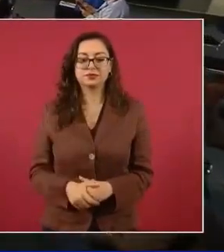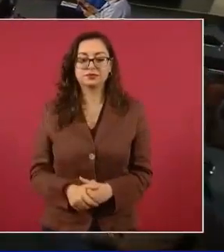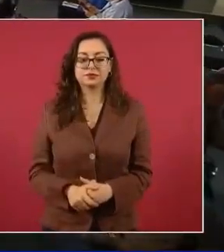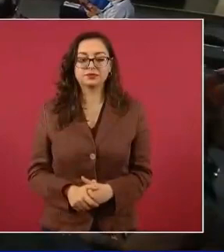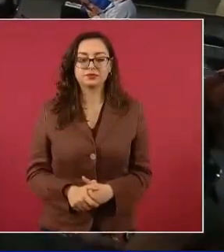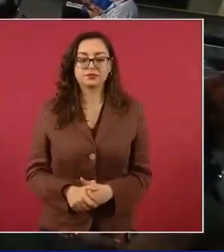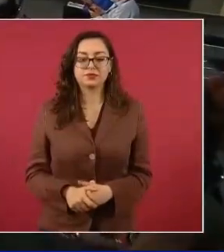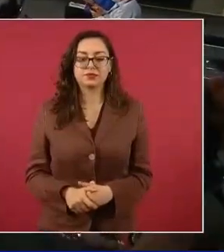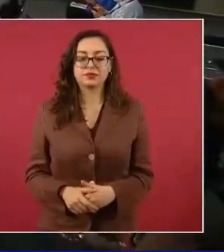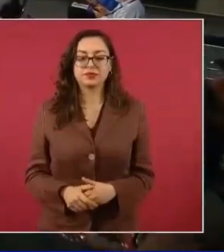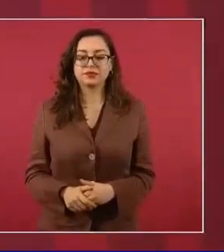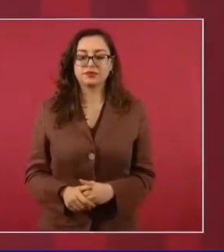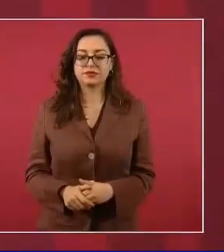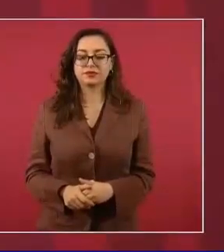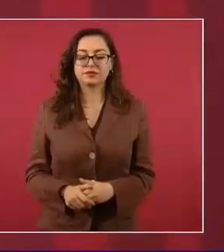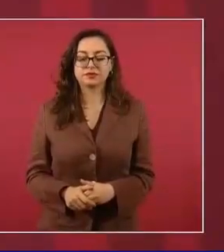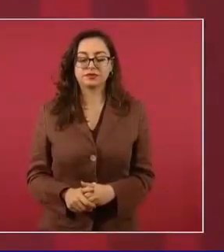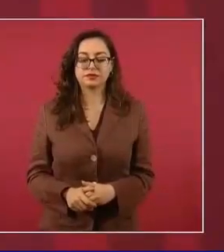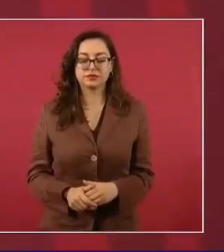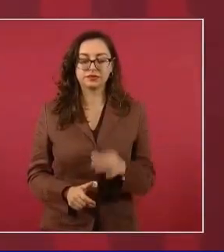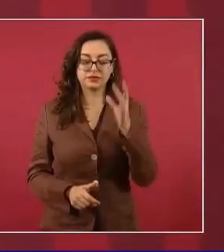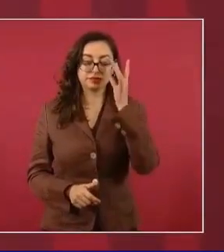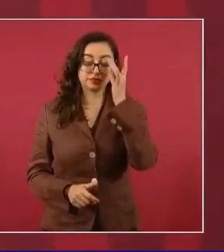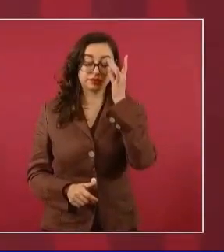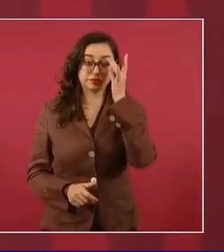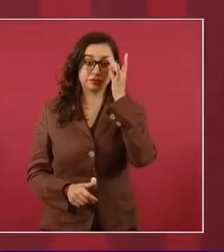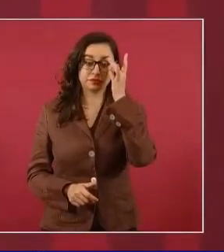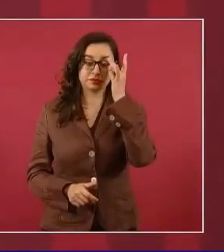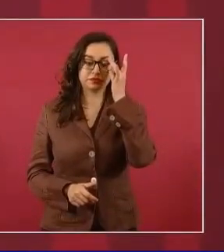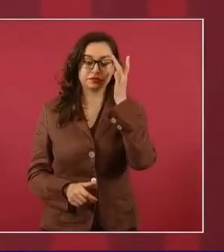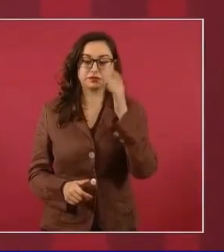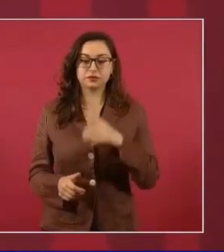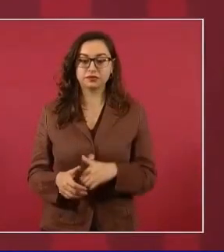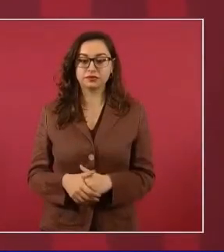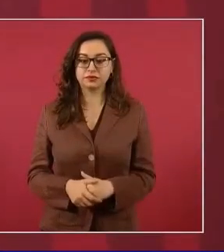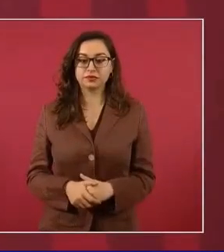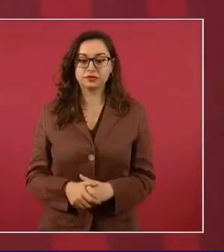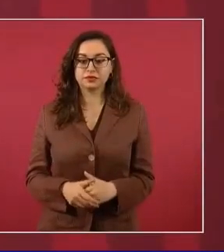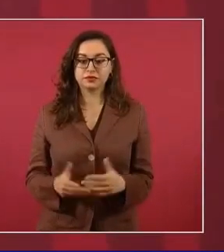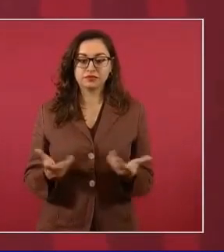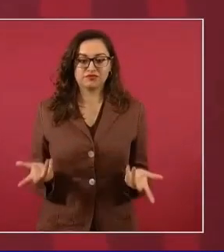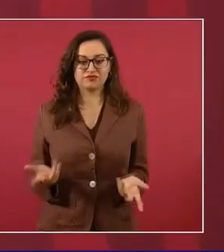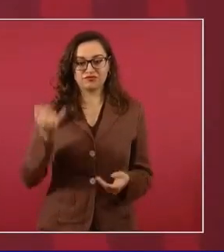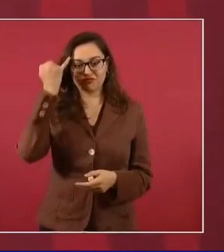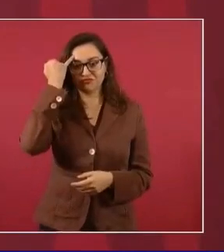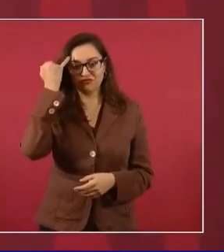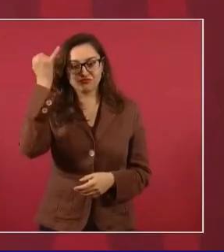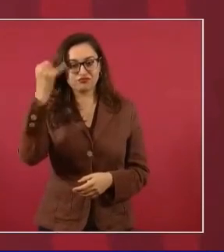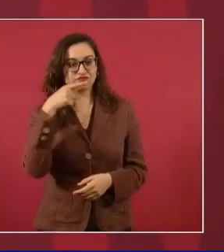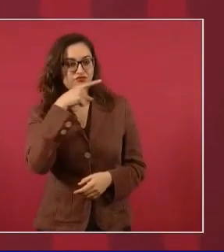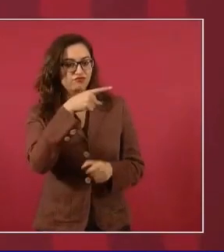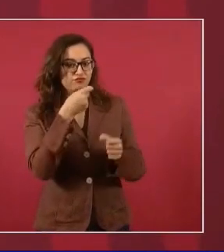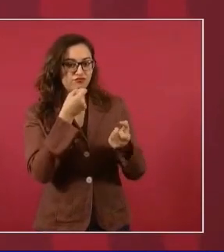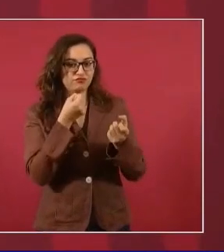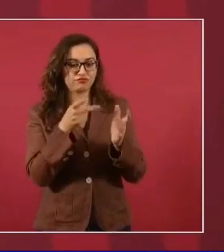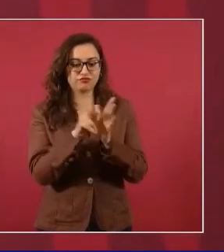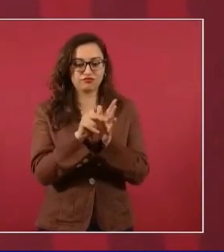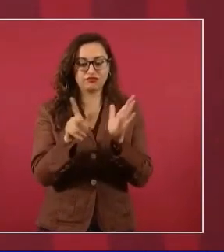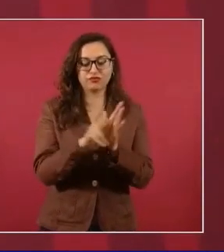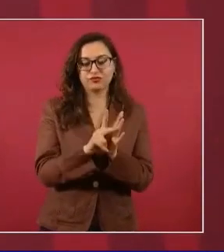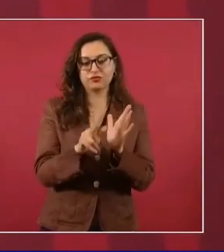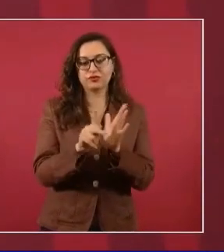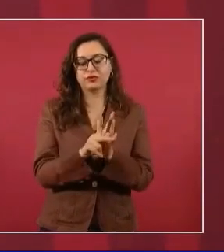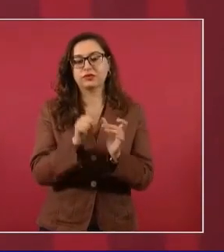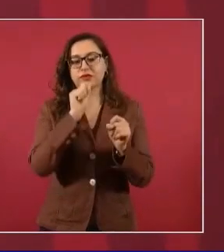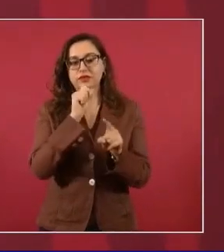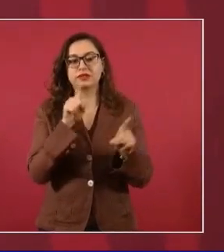el periódico que hace la investigación, Washington Post,